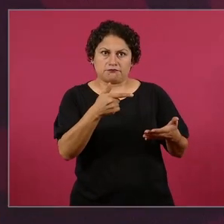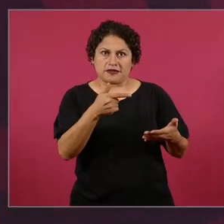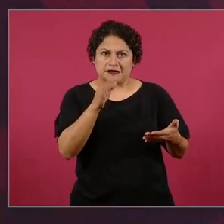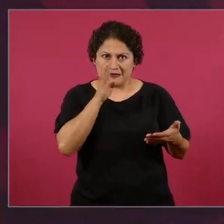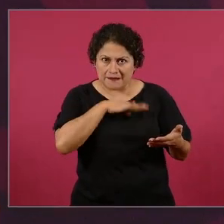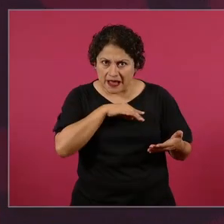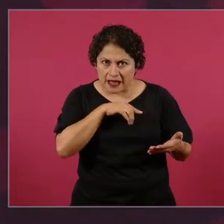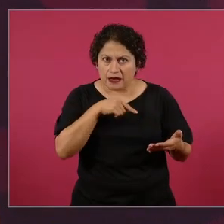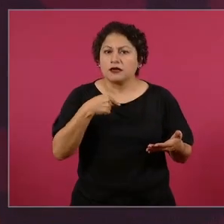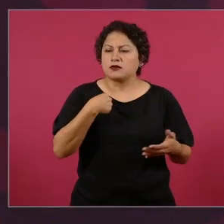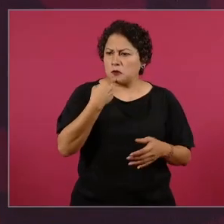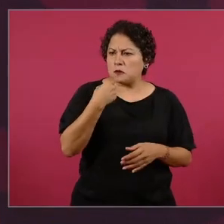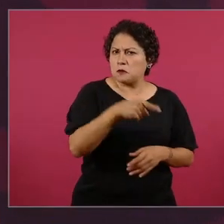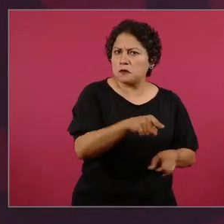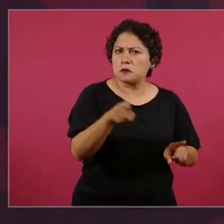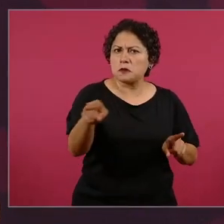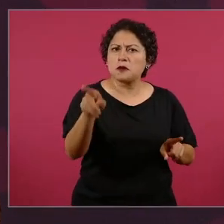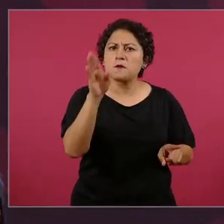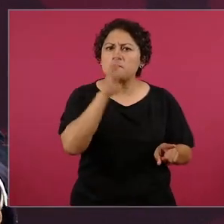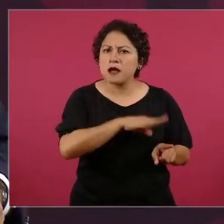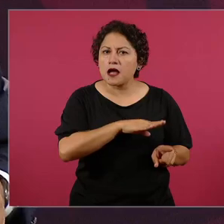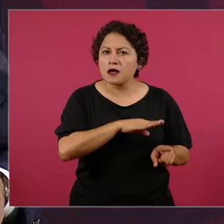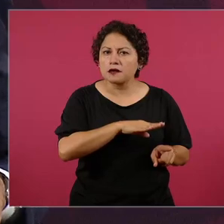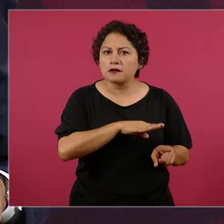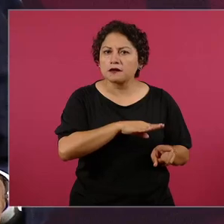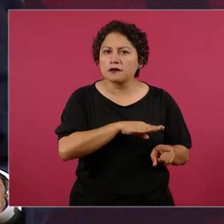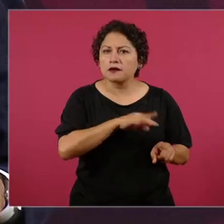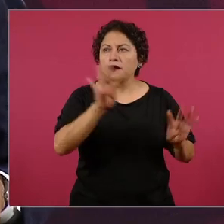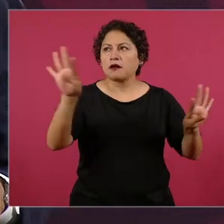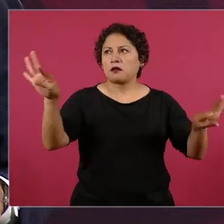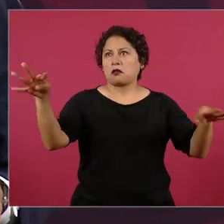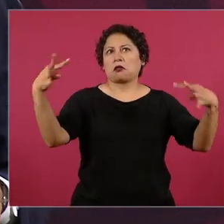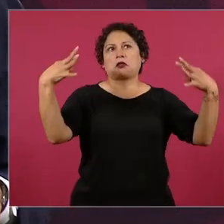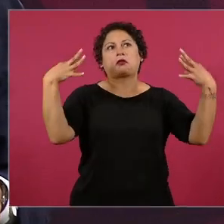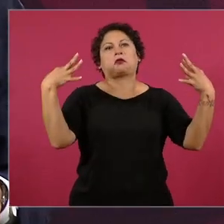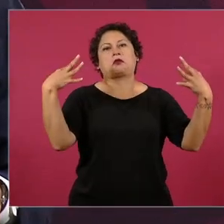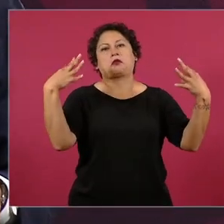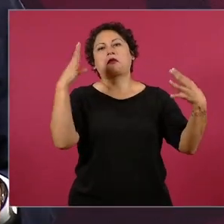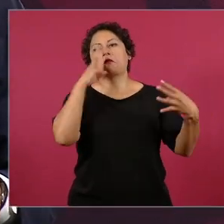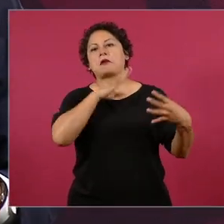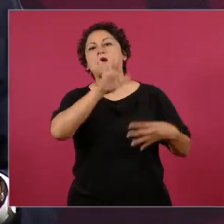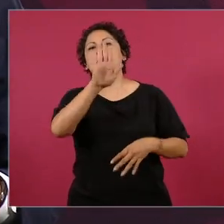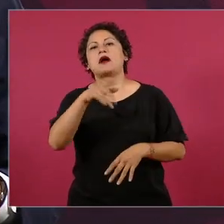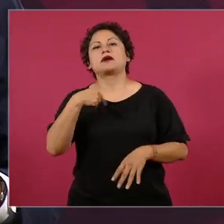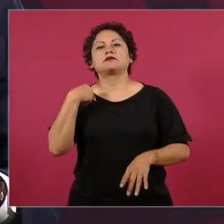Si despidieron de Televisa